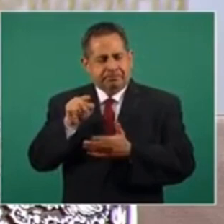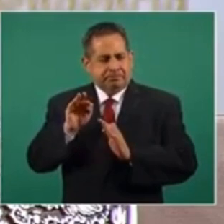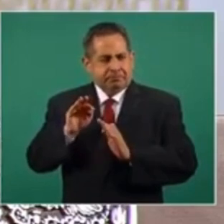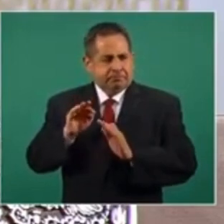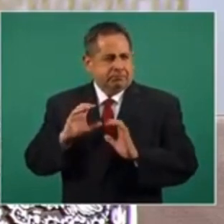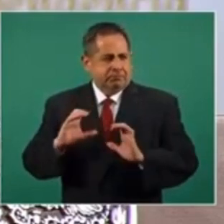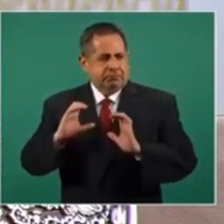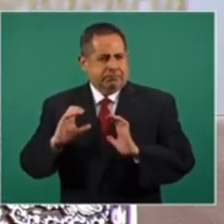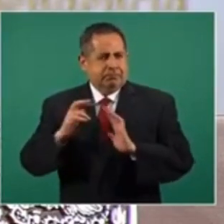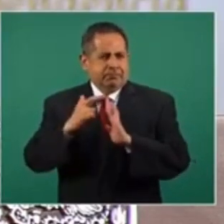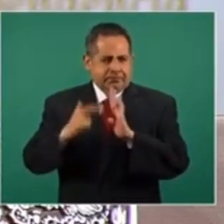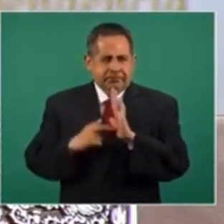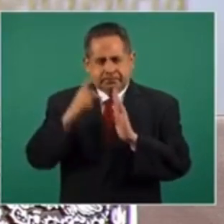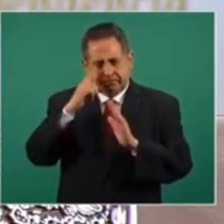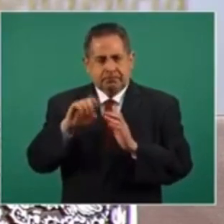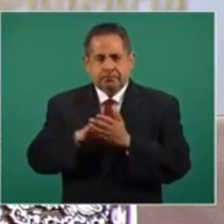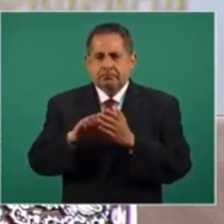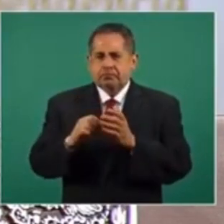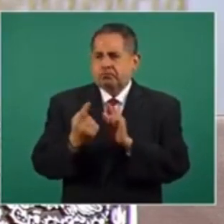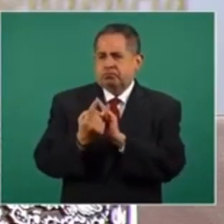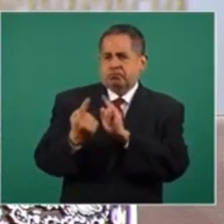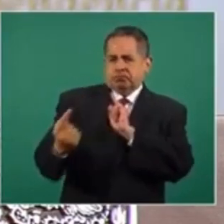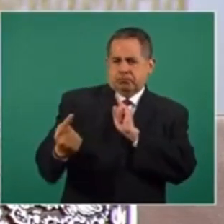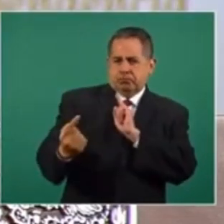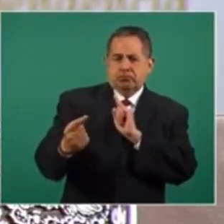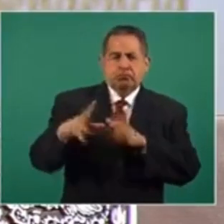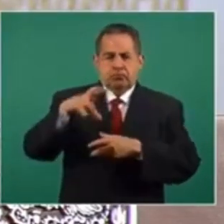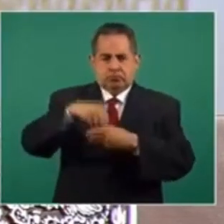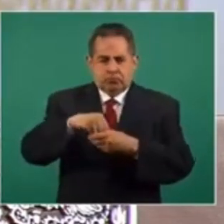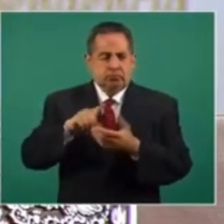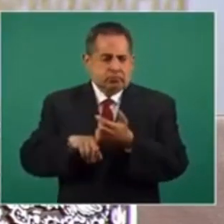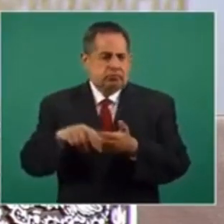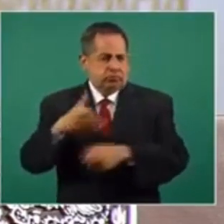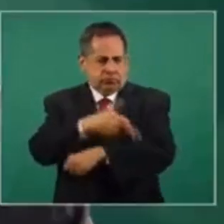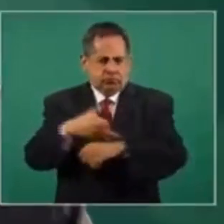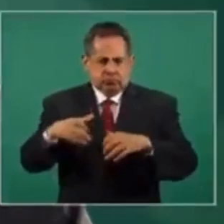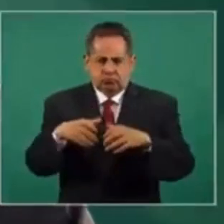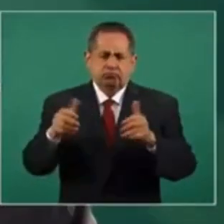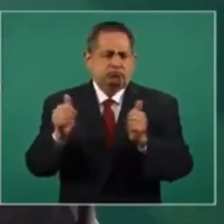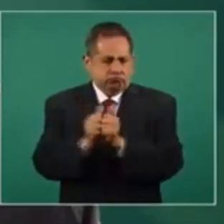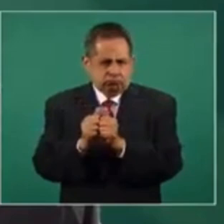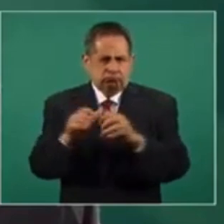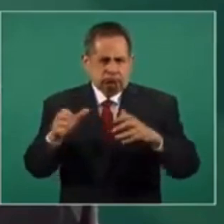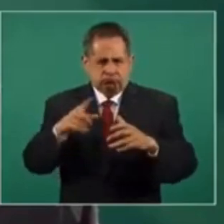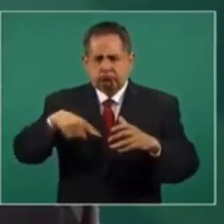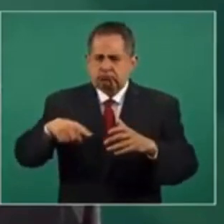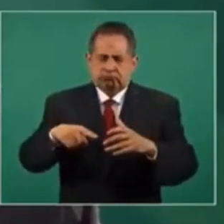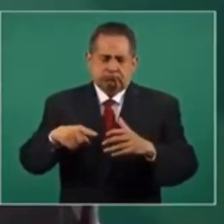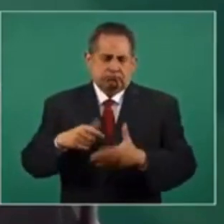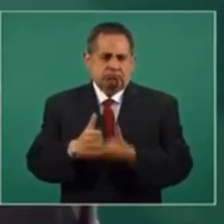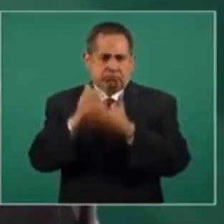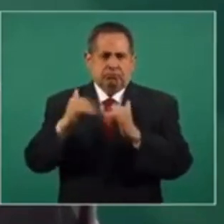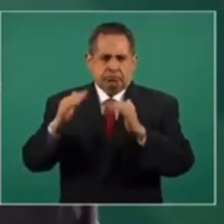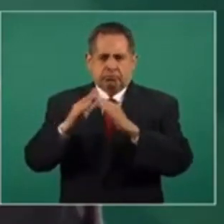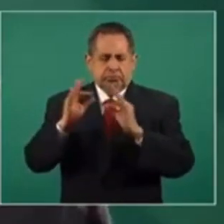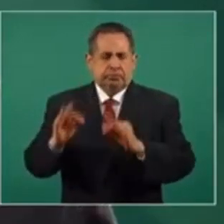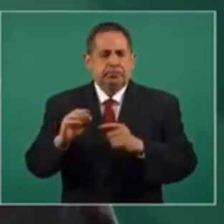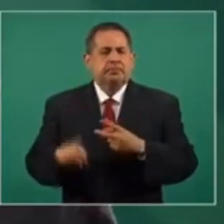de sana distancia, inclusive dentro de su familia, pero está con su familia y está resguardado en su casa.